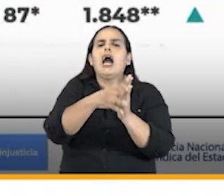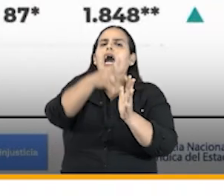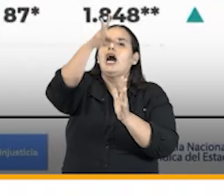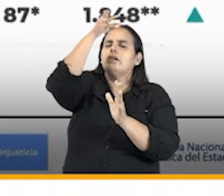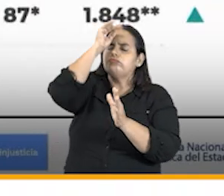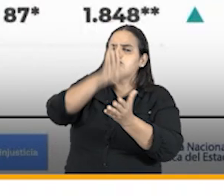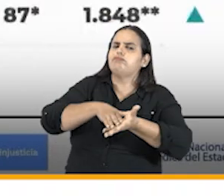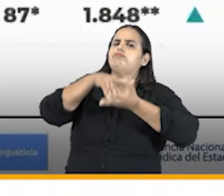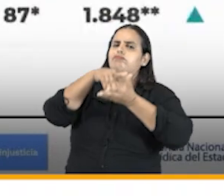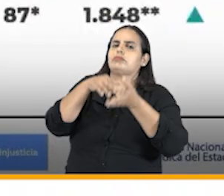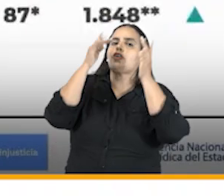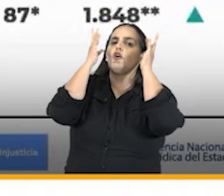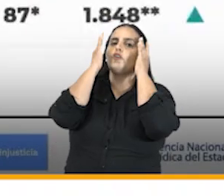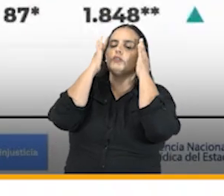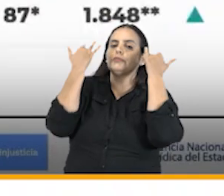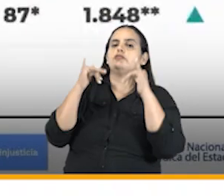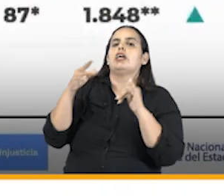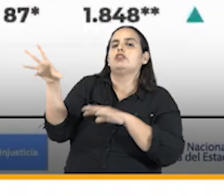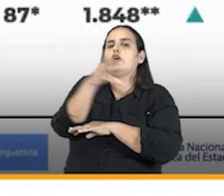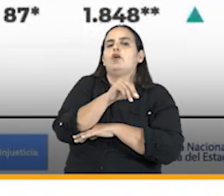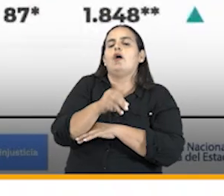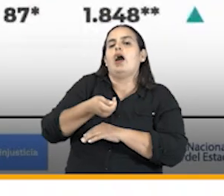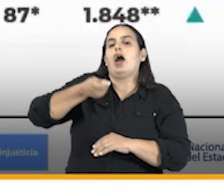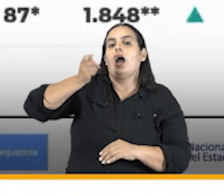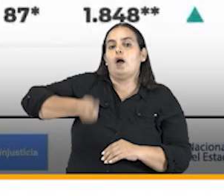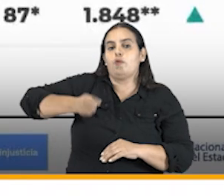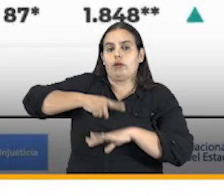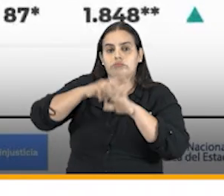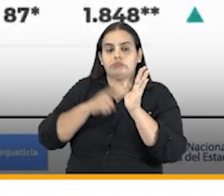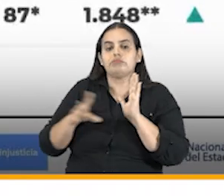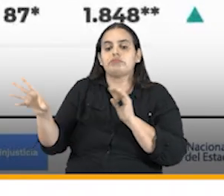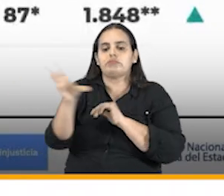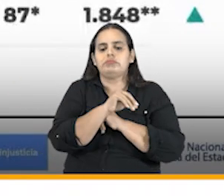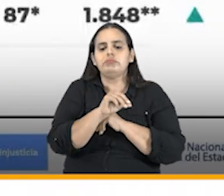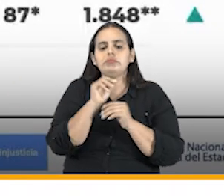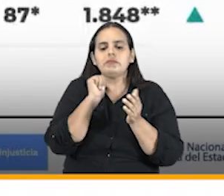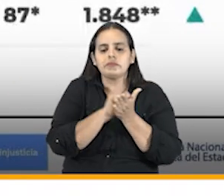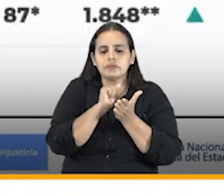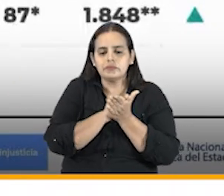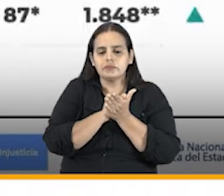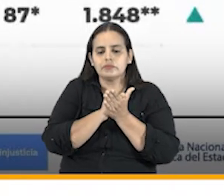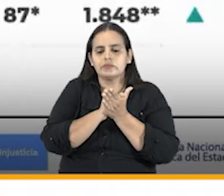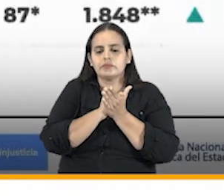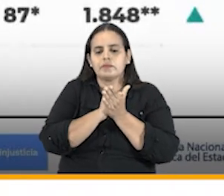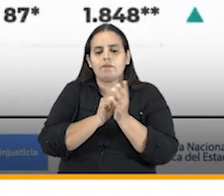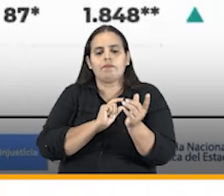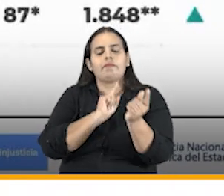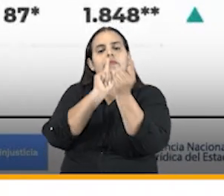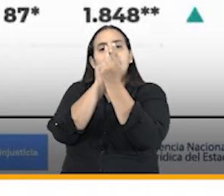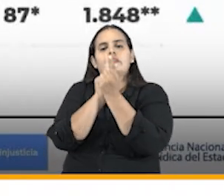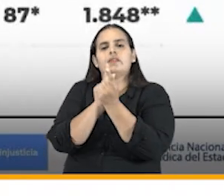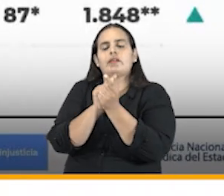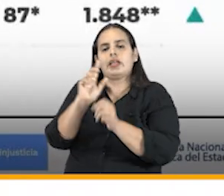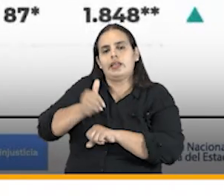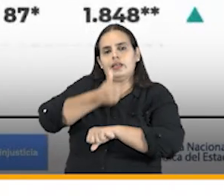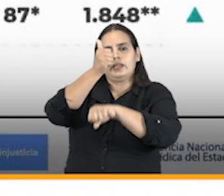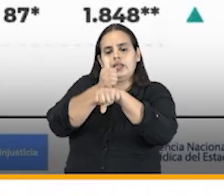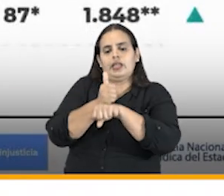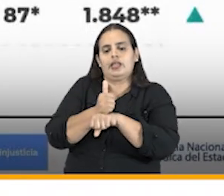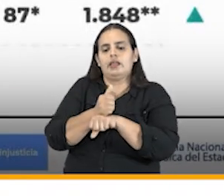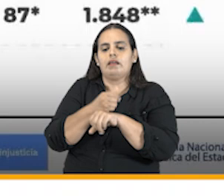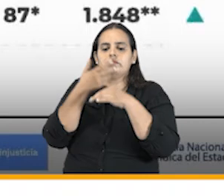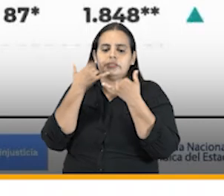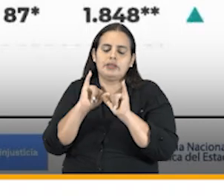la capacidad y el conocimiento de nuestros abogados deportores en materia de encuentros con los jefes de oficina